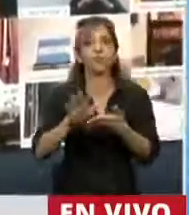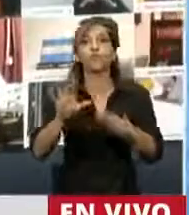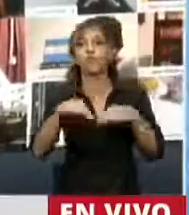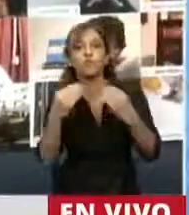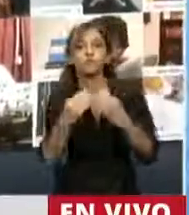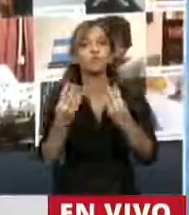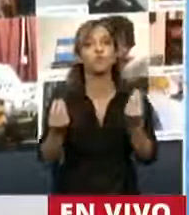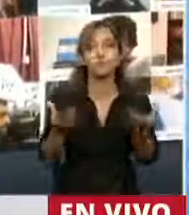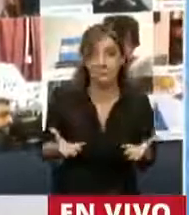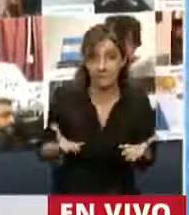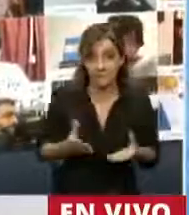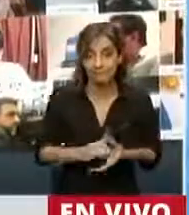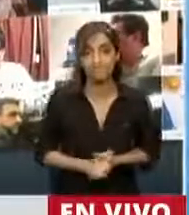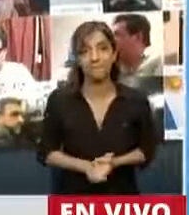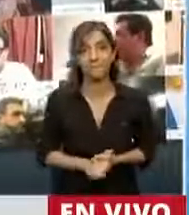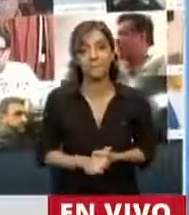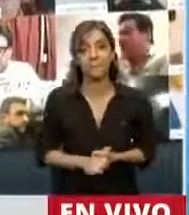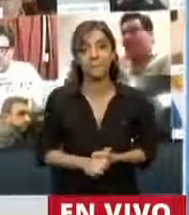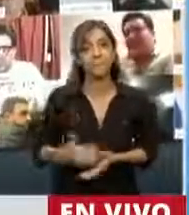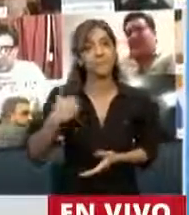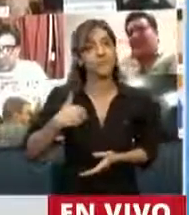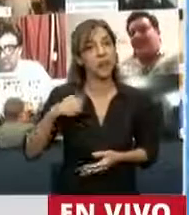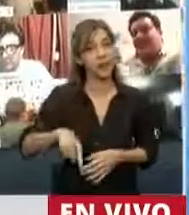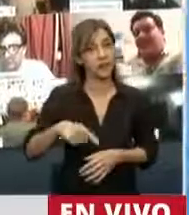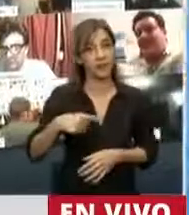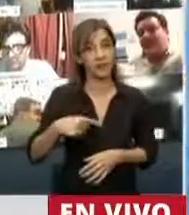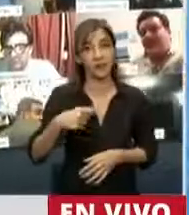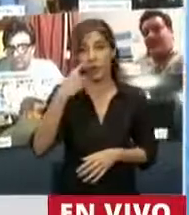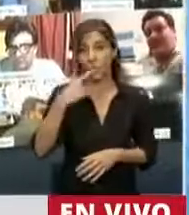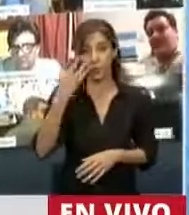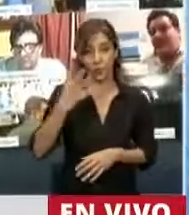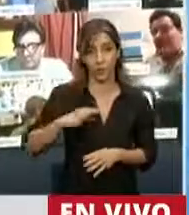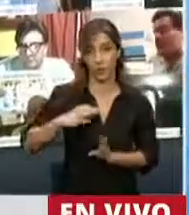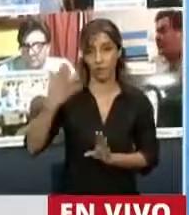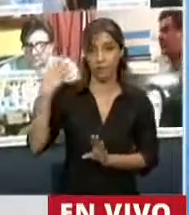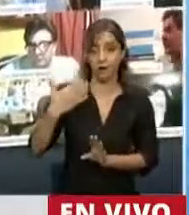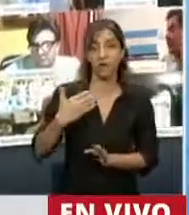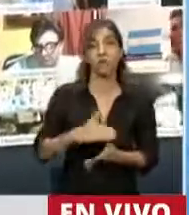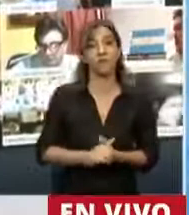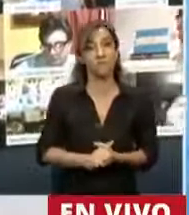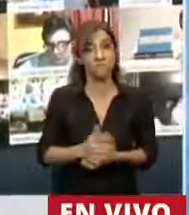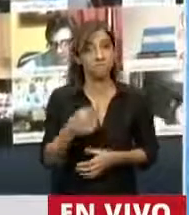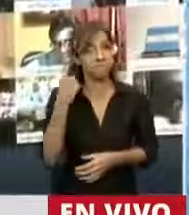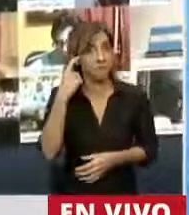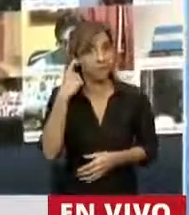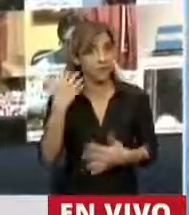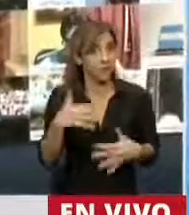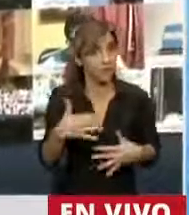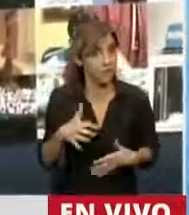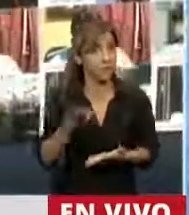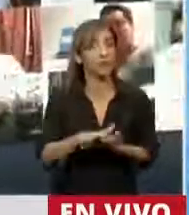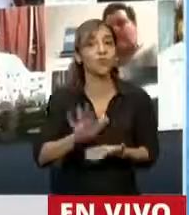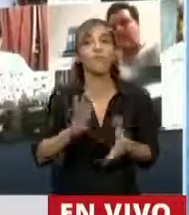Y la Argentina en los últimos 4 años ha sido una experiencia bastante leccionadora sobre la importancia de tener buenos diagnósticos